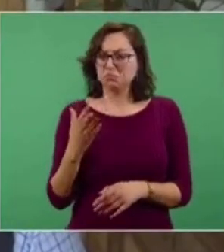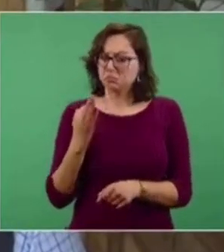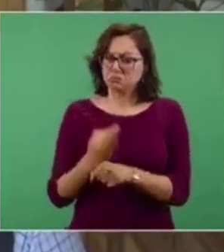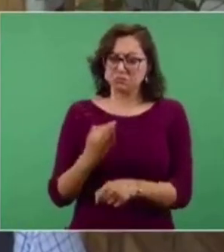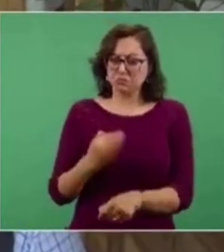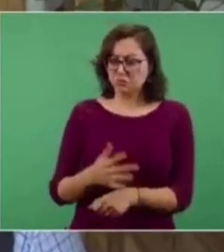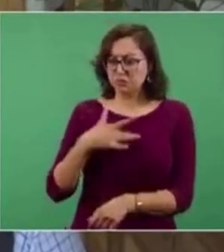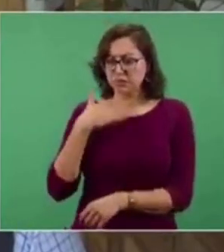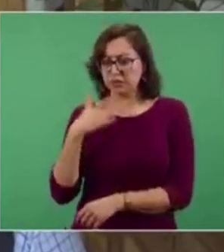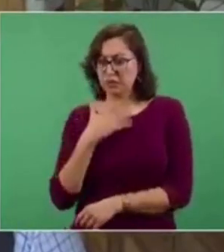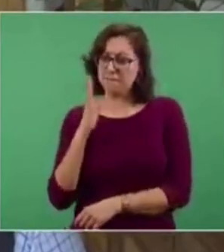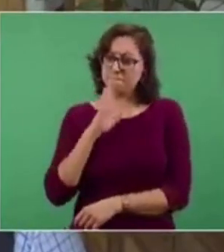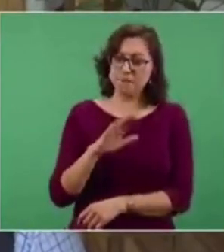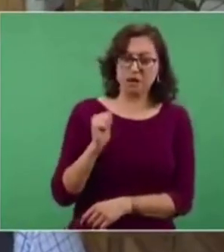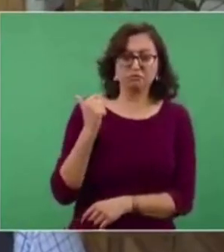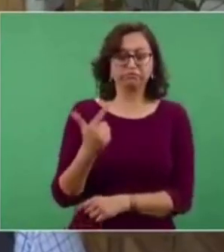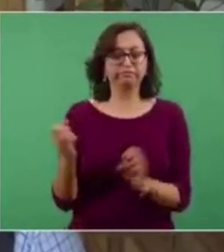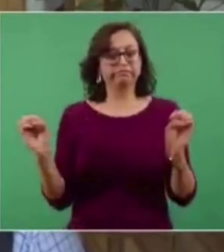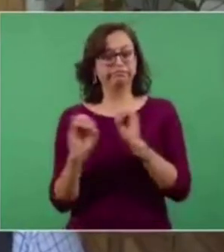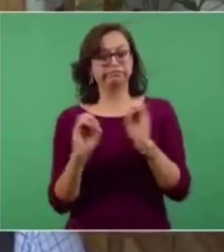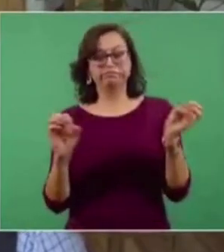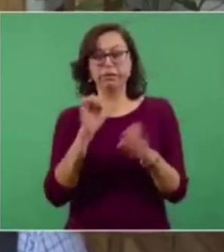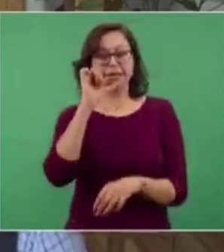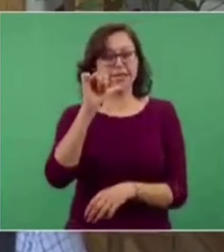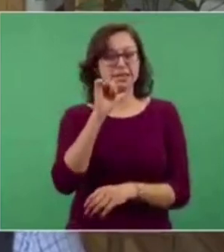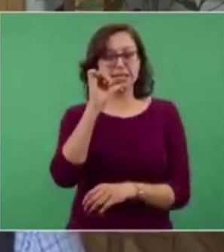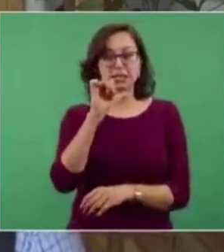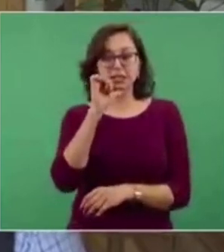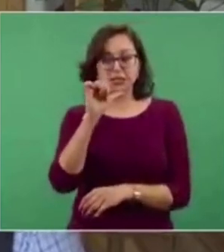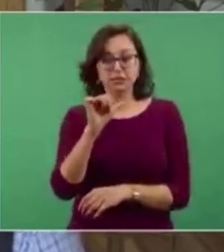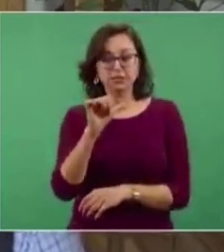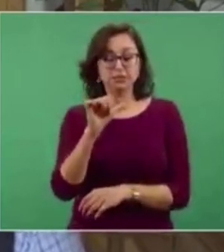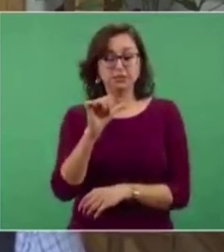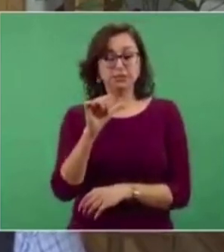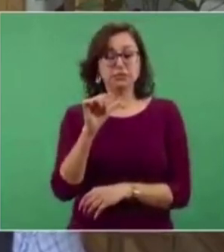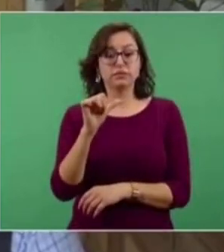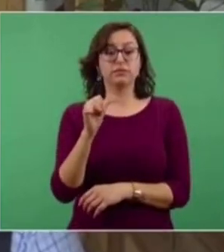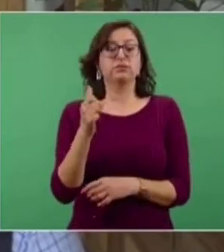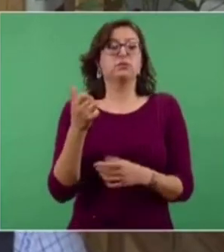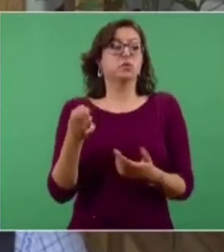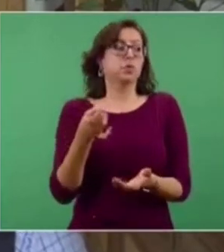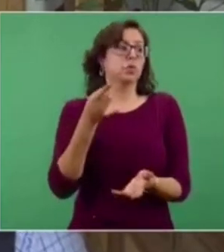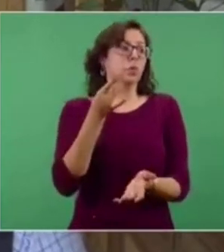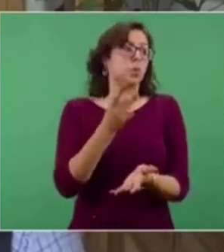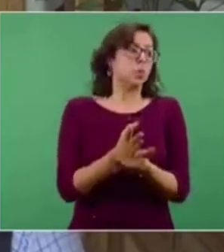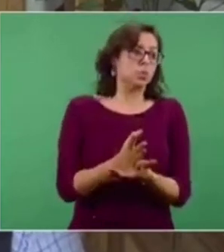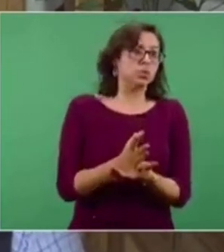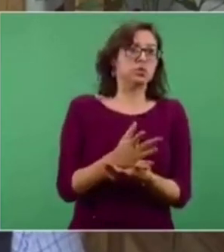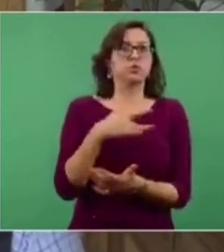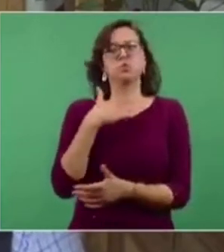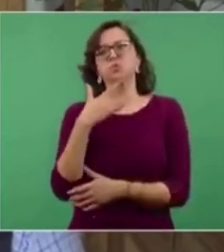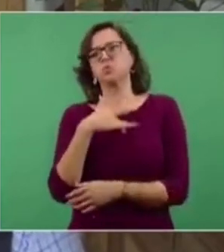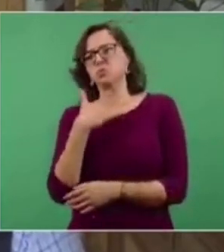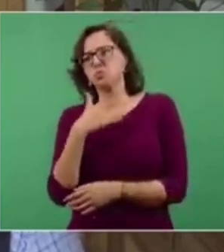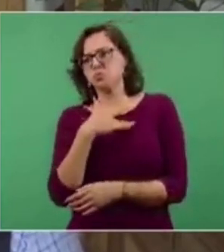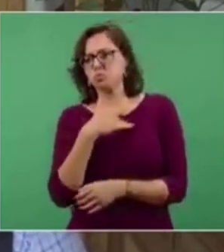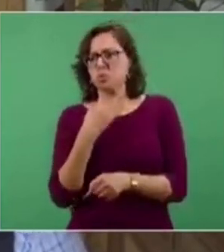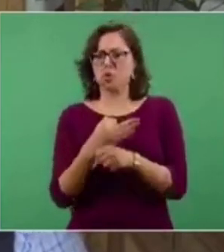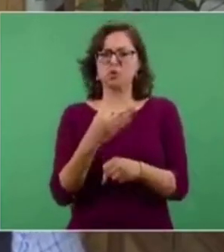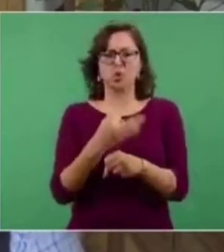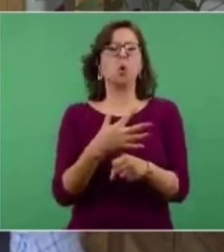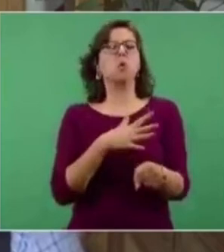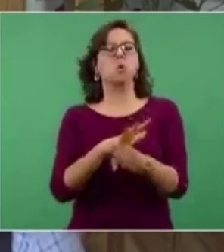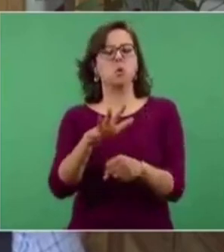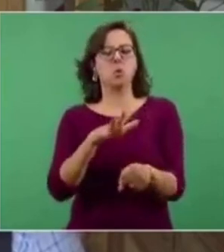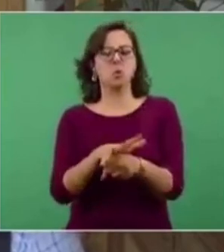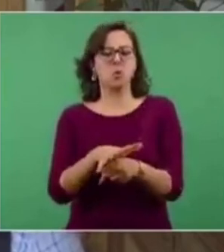ningún signo o síntoma de enfermedad activa. Más bien los síntomas o manifestaciones que tiene en este momento son